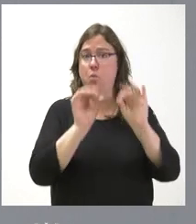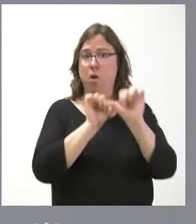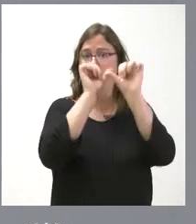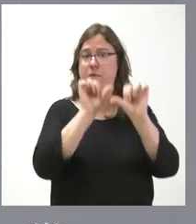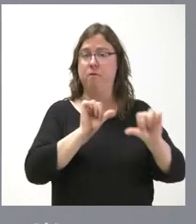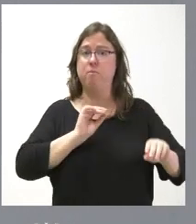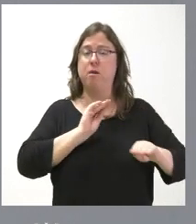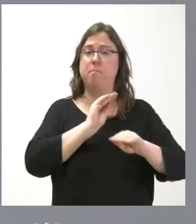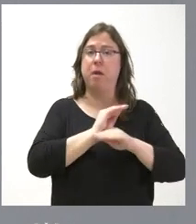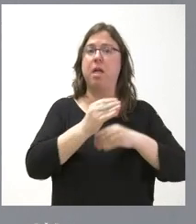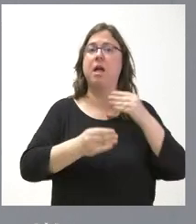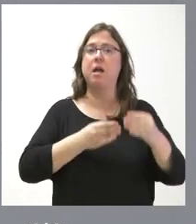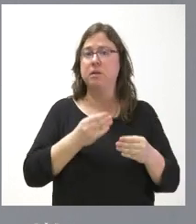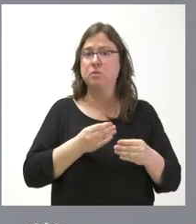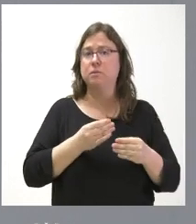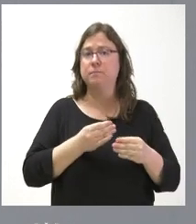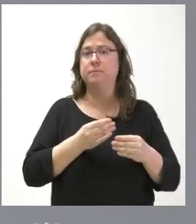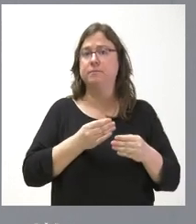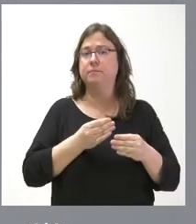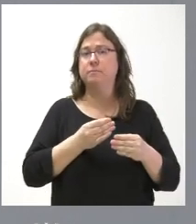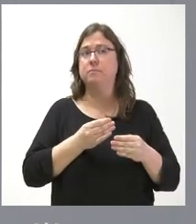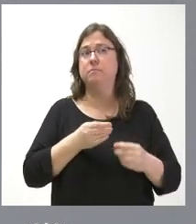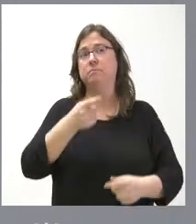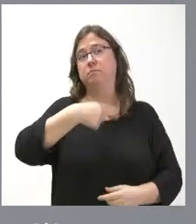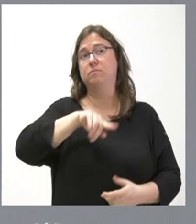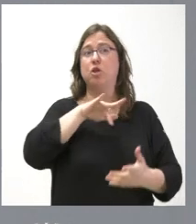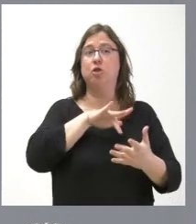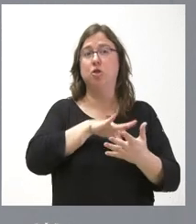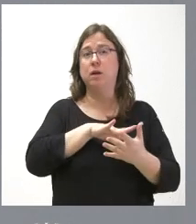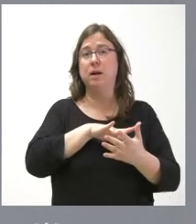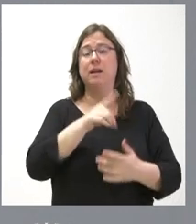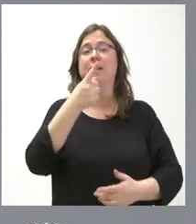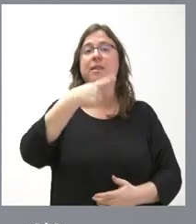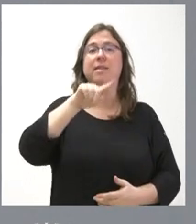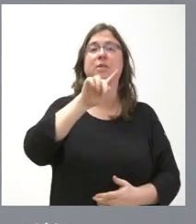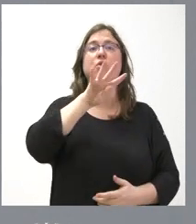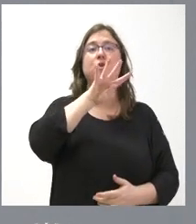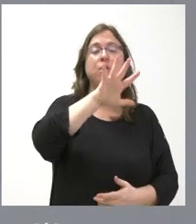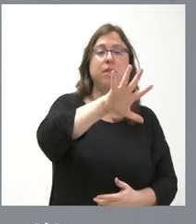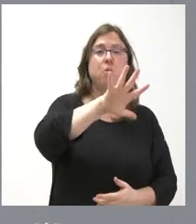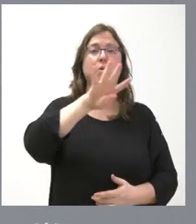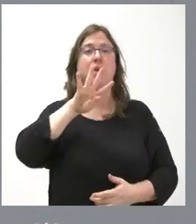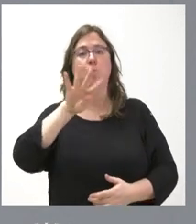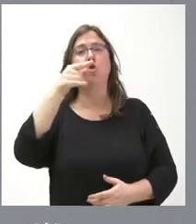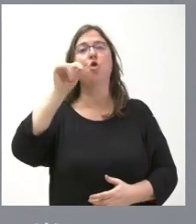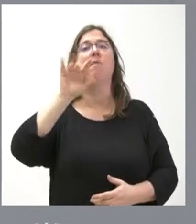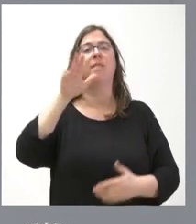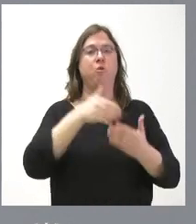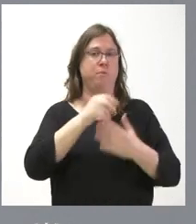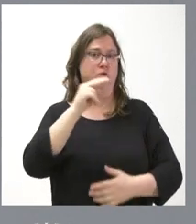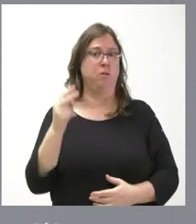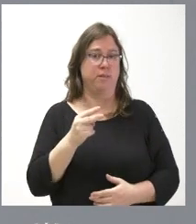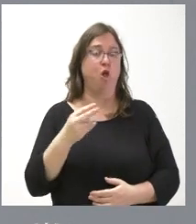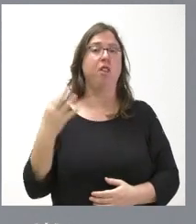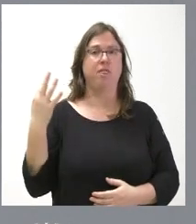que se nos ha aplicado, estaríamos llegando a la cantidad de 154,5 millones de euros. Esta